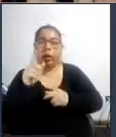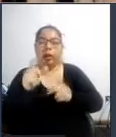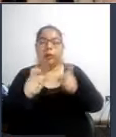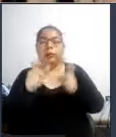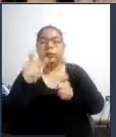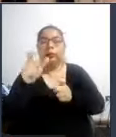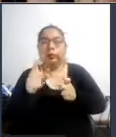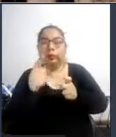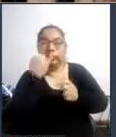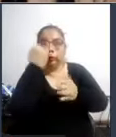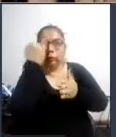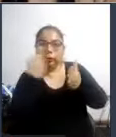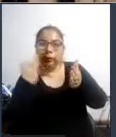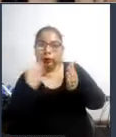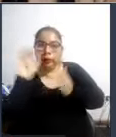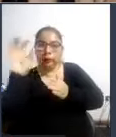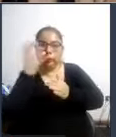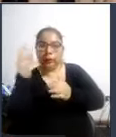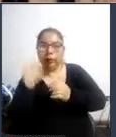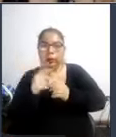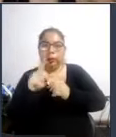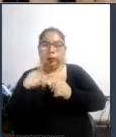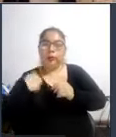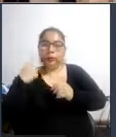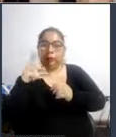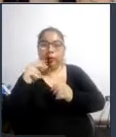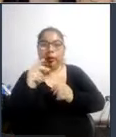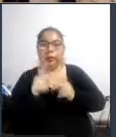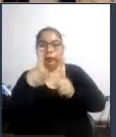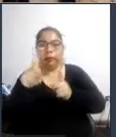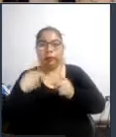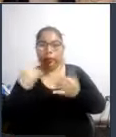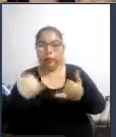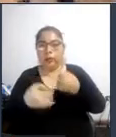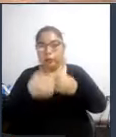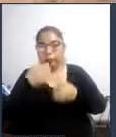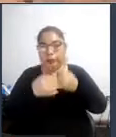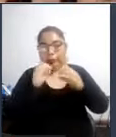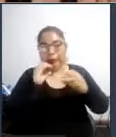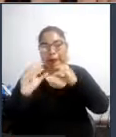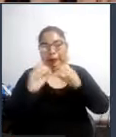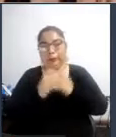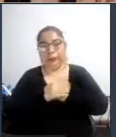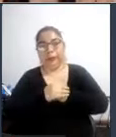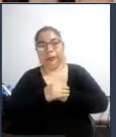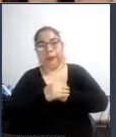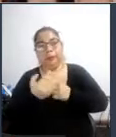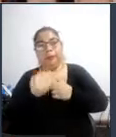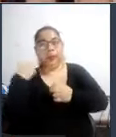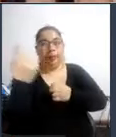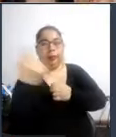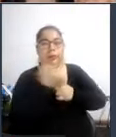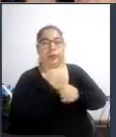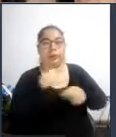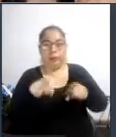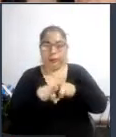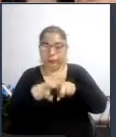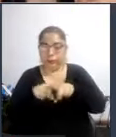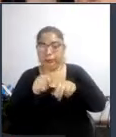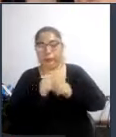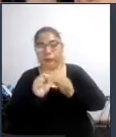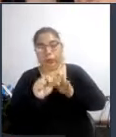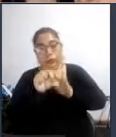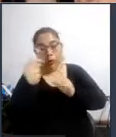todas desde un diseño universal no estaríamos de repente teniendo este tipo de conversaciones porque ya sería para todos y todas otro